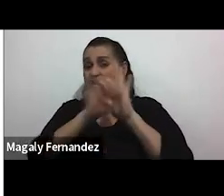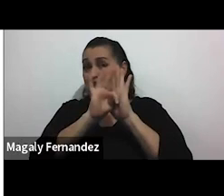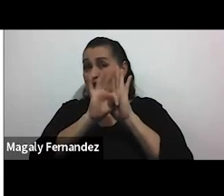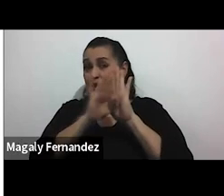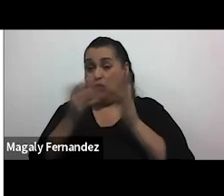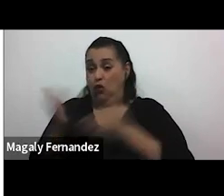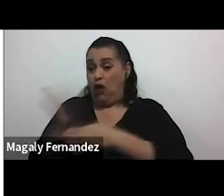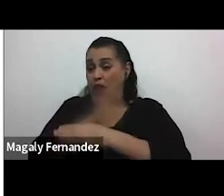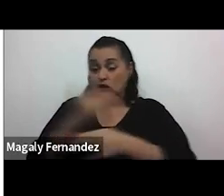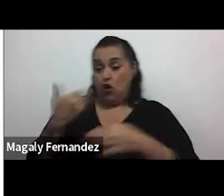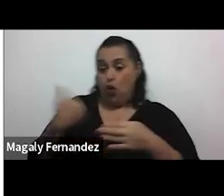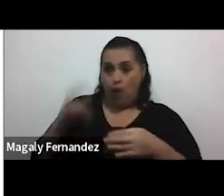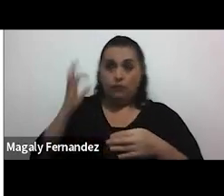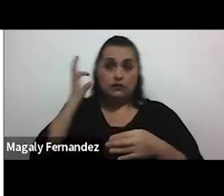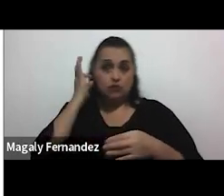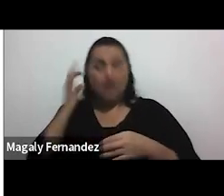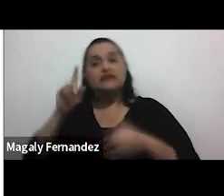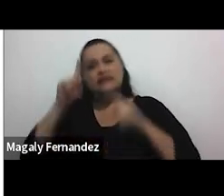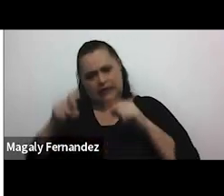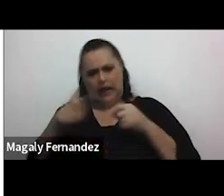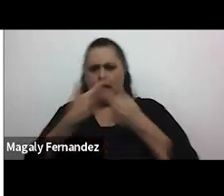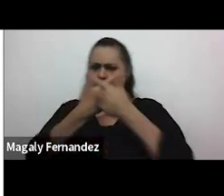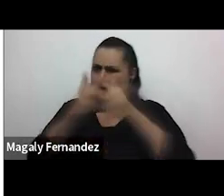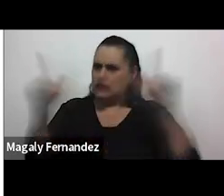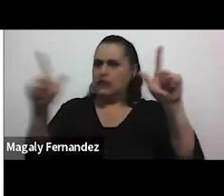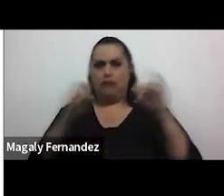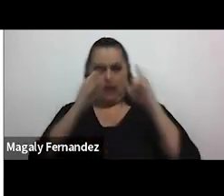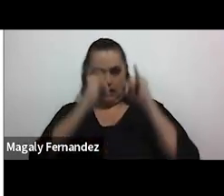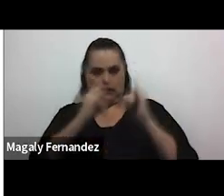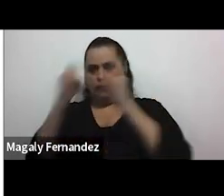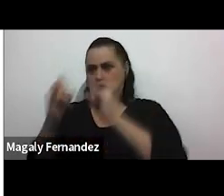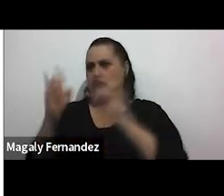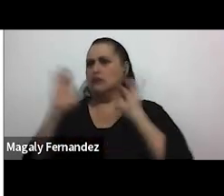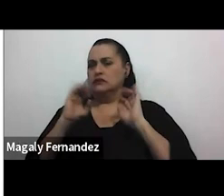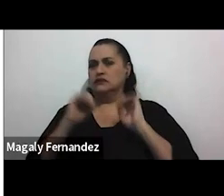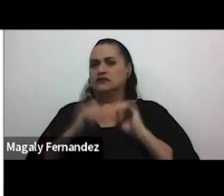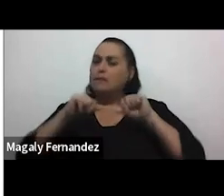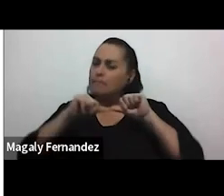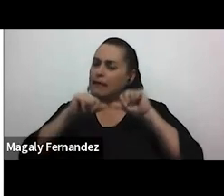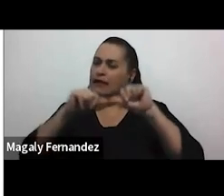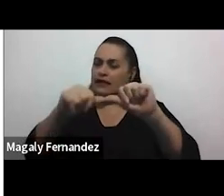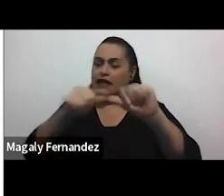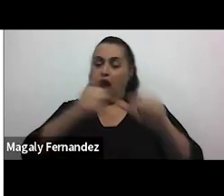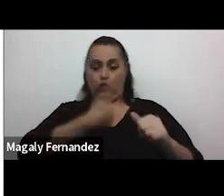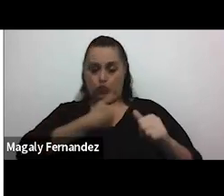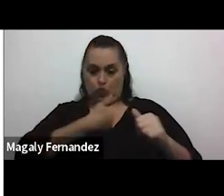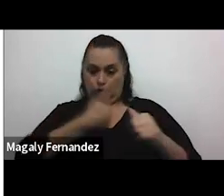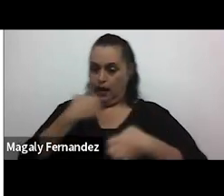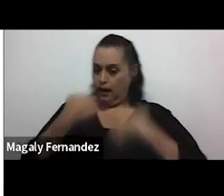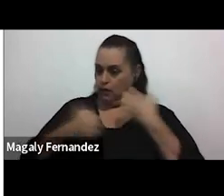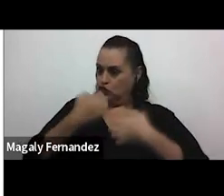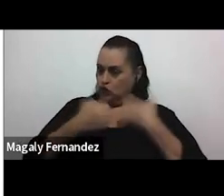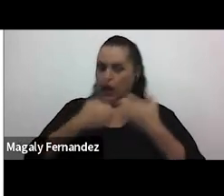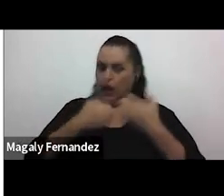hombres y mujeres, debemos tener la libertad de ser independientes y de mantener una autonomía emocional aun cuando